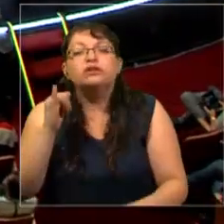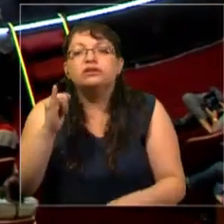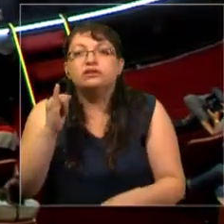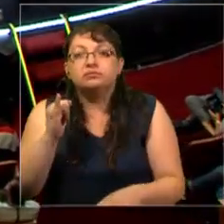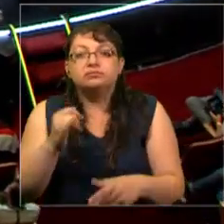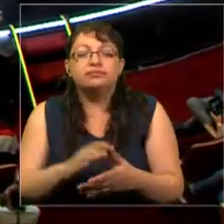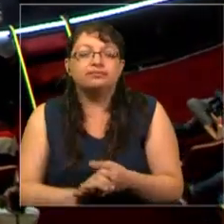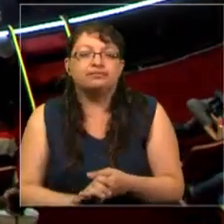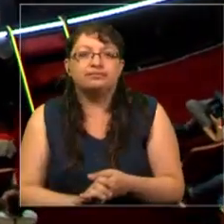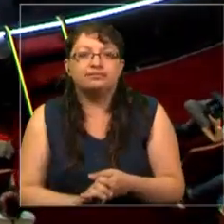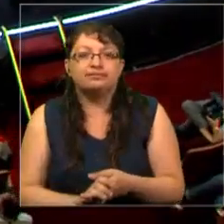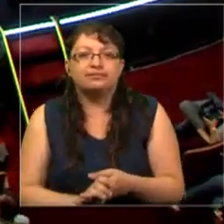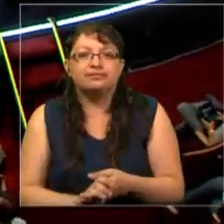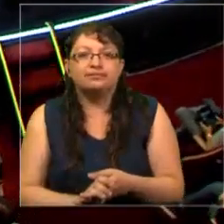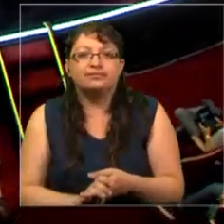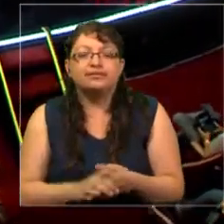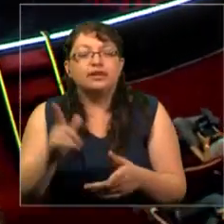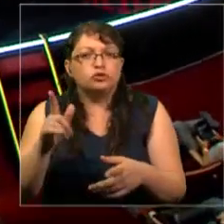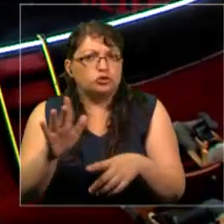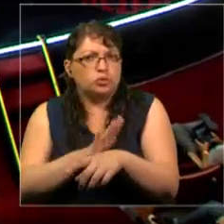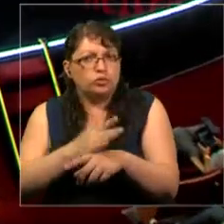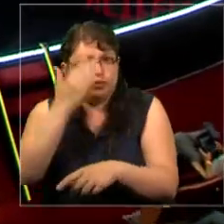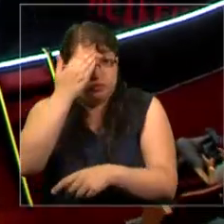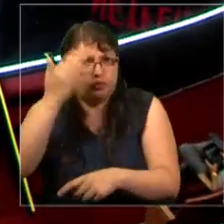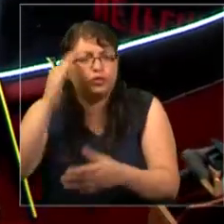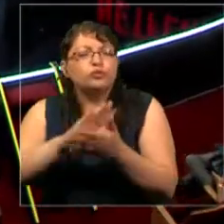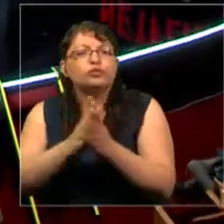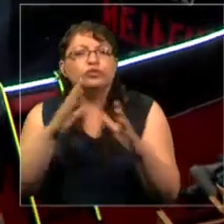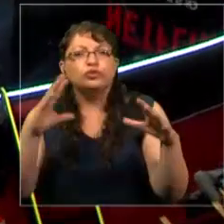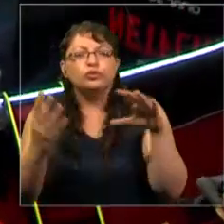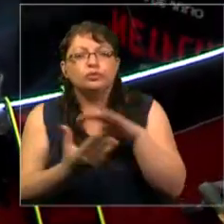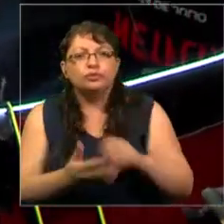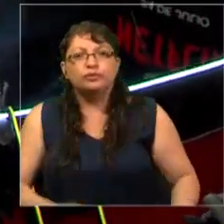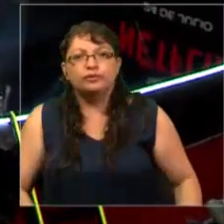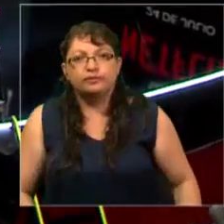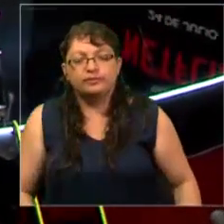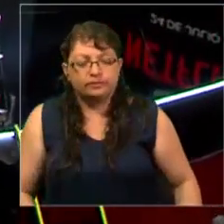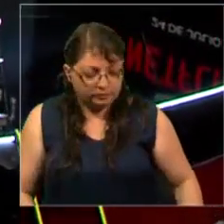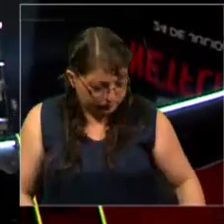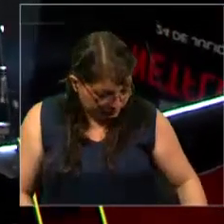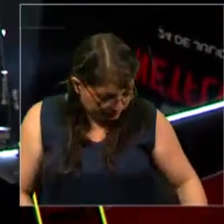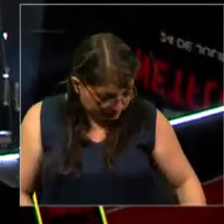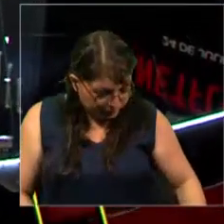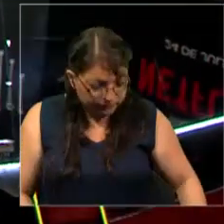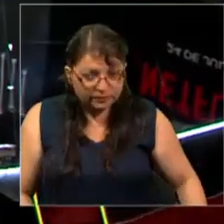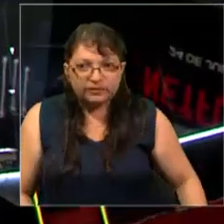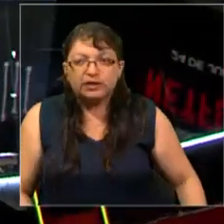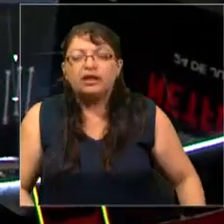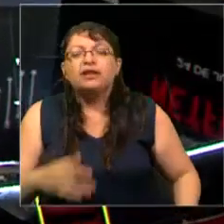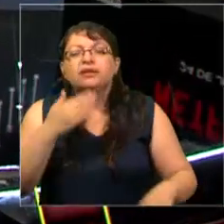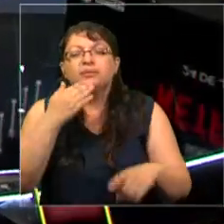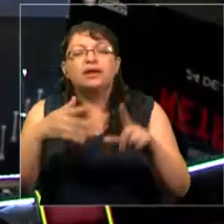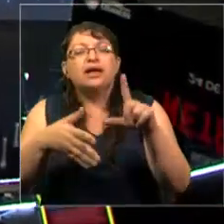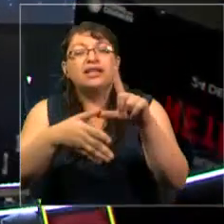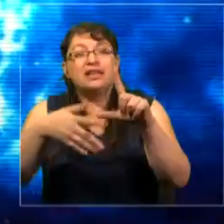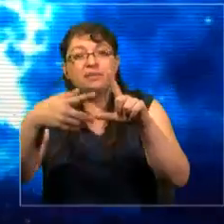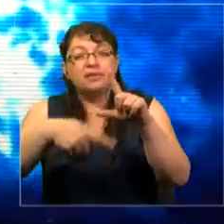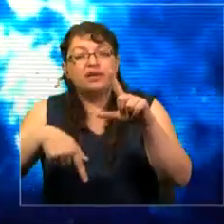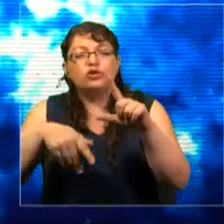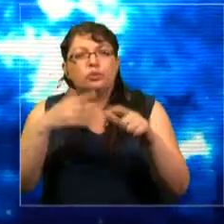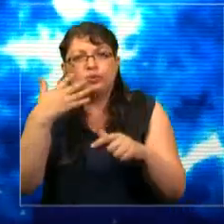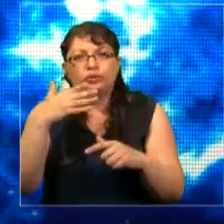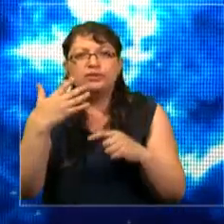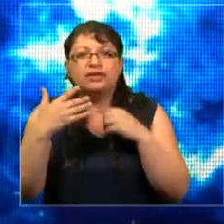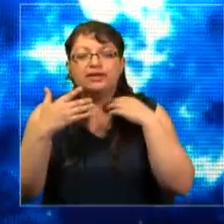Así que sí, fue un éxito mundial. Y muy importante en América del Sur, porque aunque parece